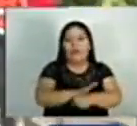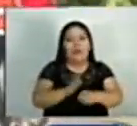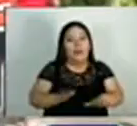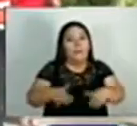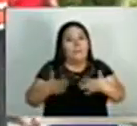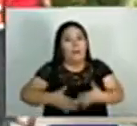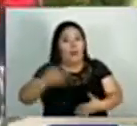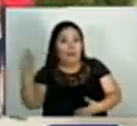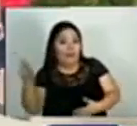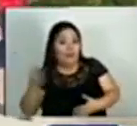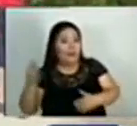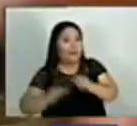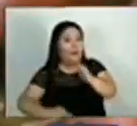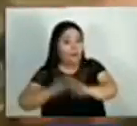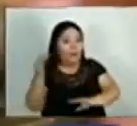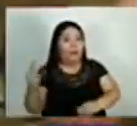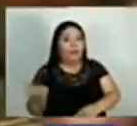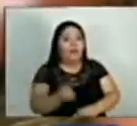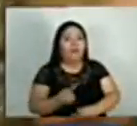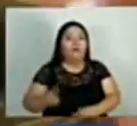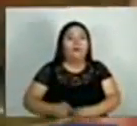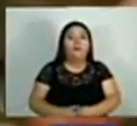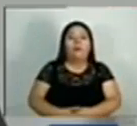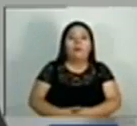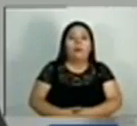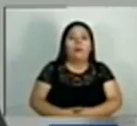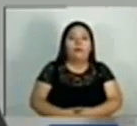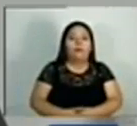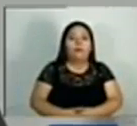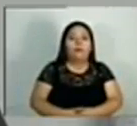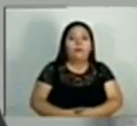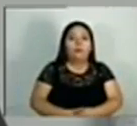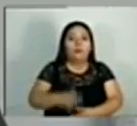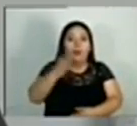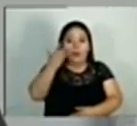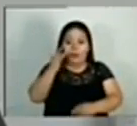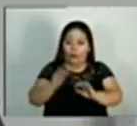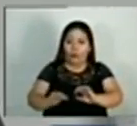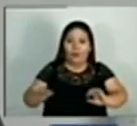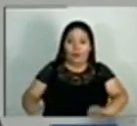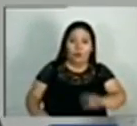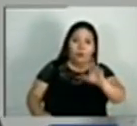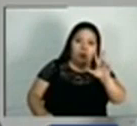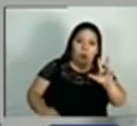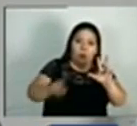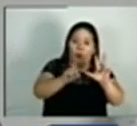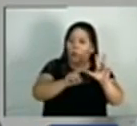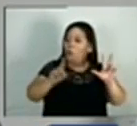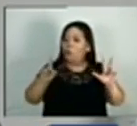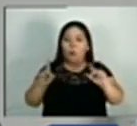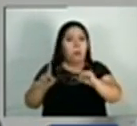suplir las necesidades de la población. Actualmente uno de cada tres niños, niñas y adolescentes está fuera de las escuelas y